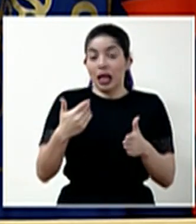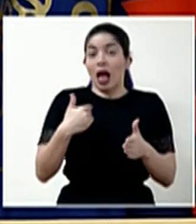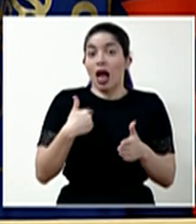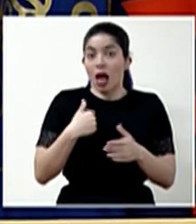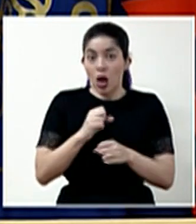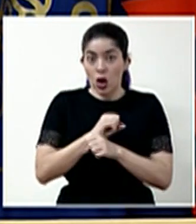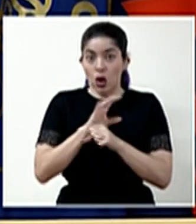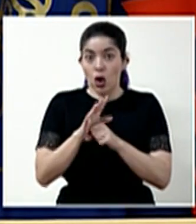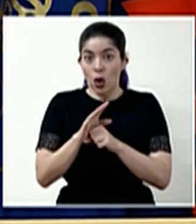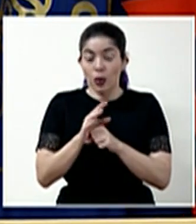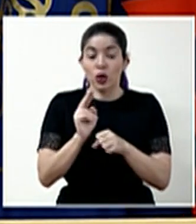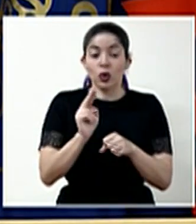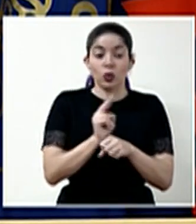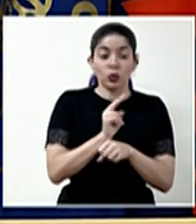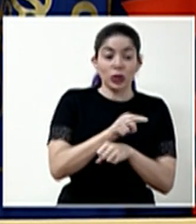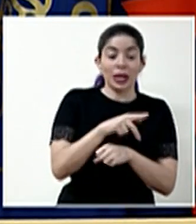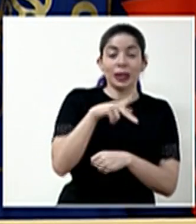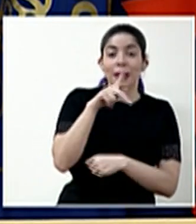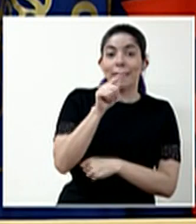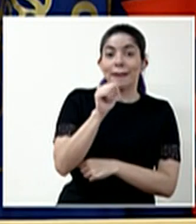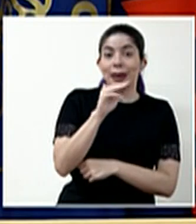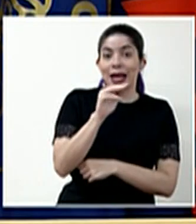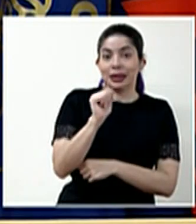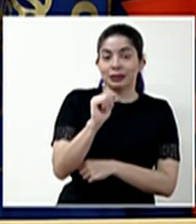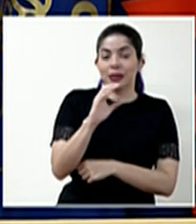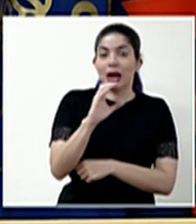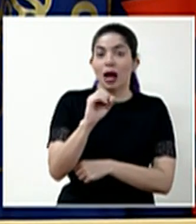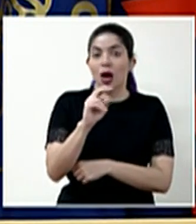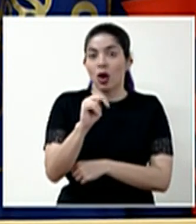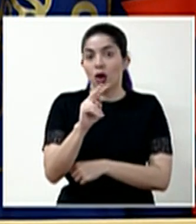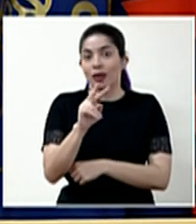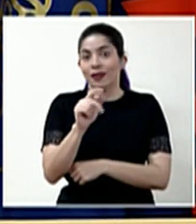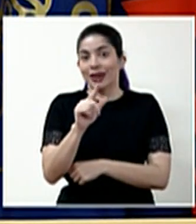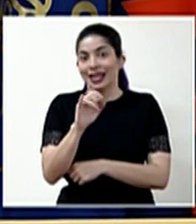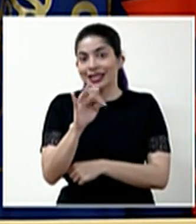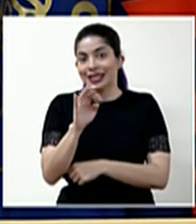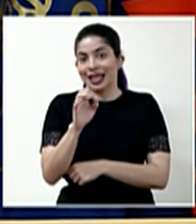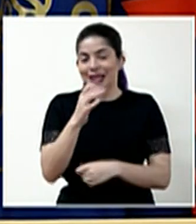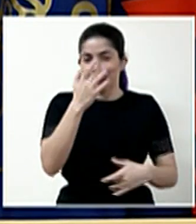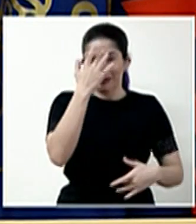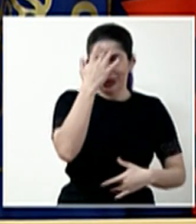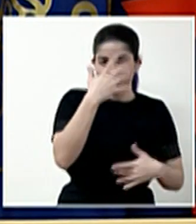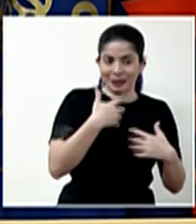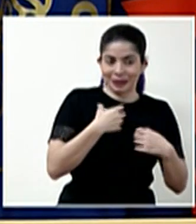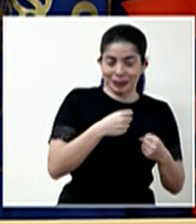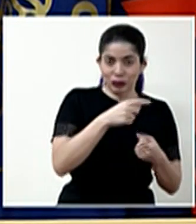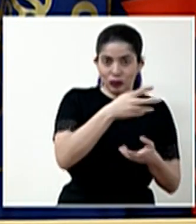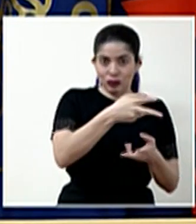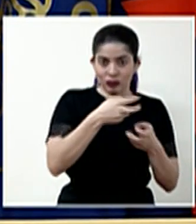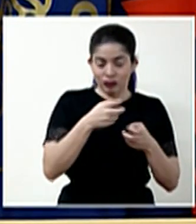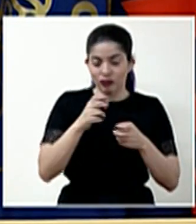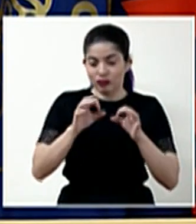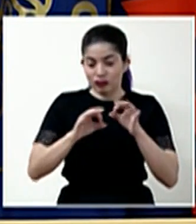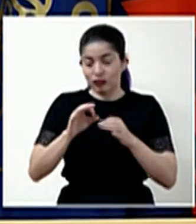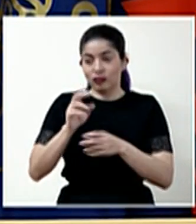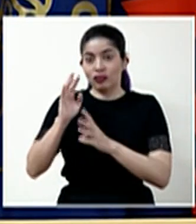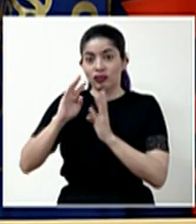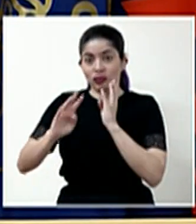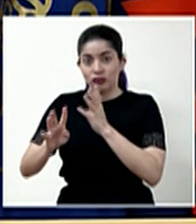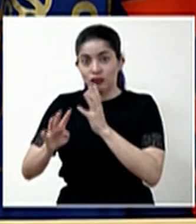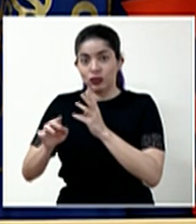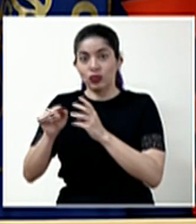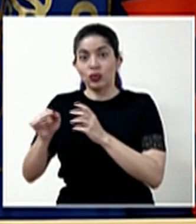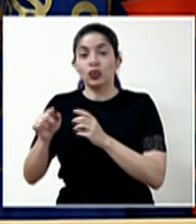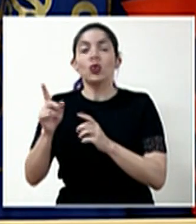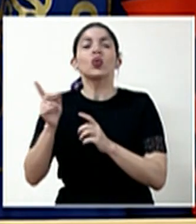con plasma convalesciente, tiene como criterio de inclusión para el tratamiento que